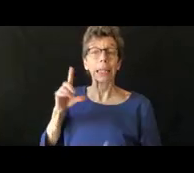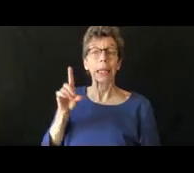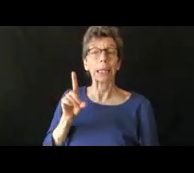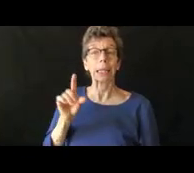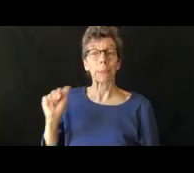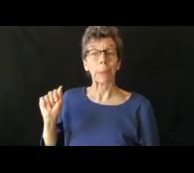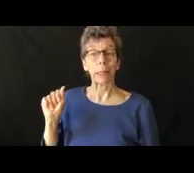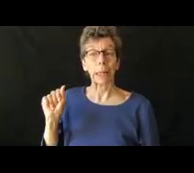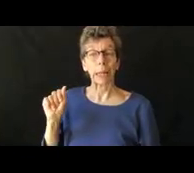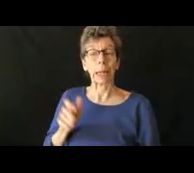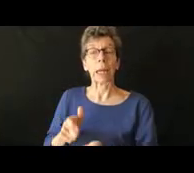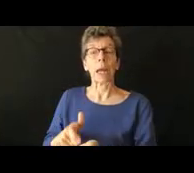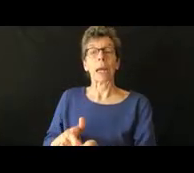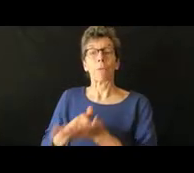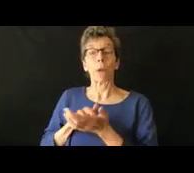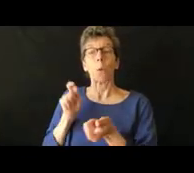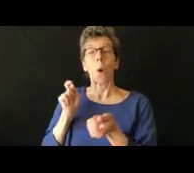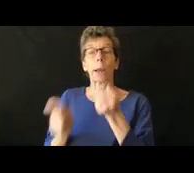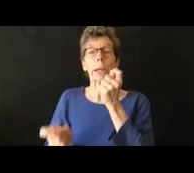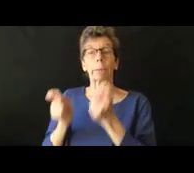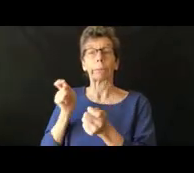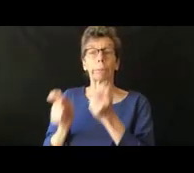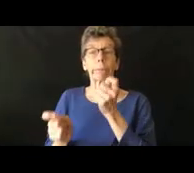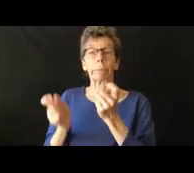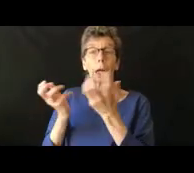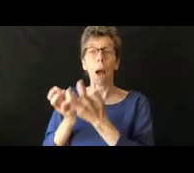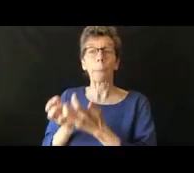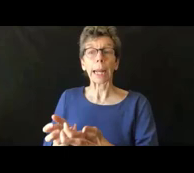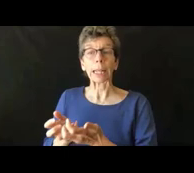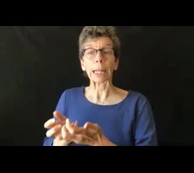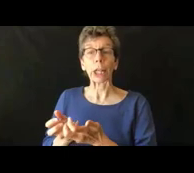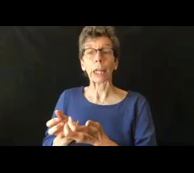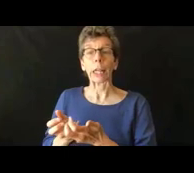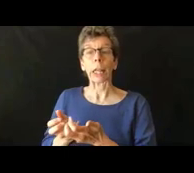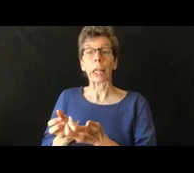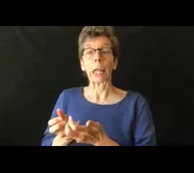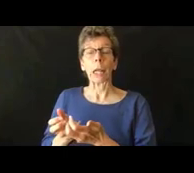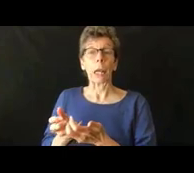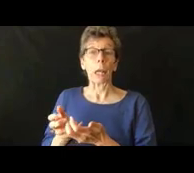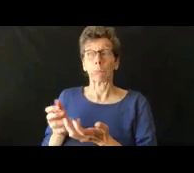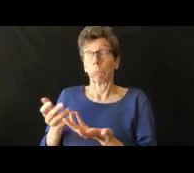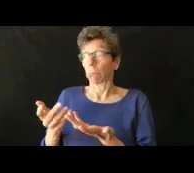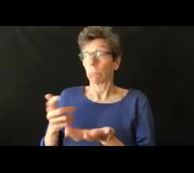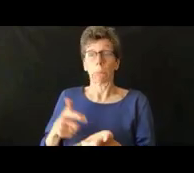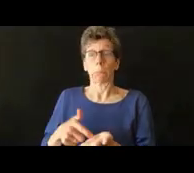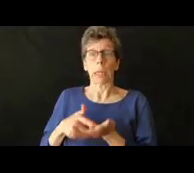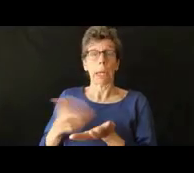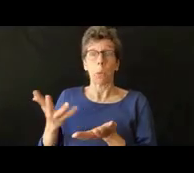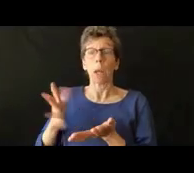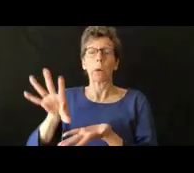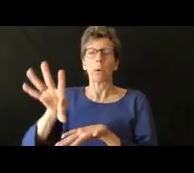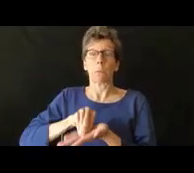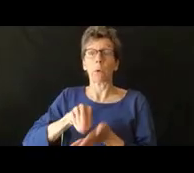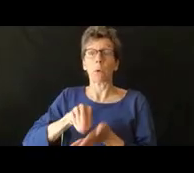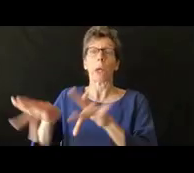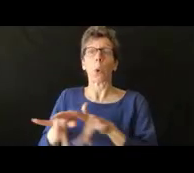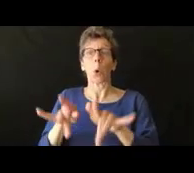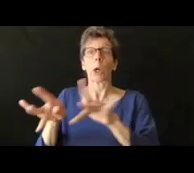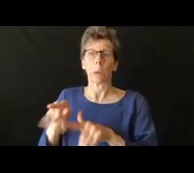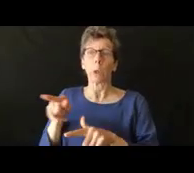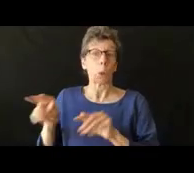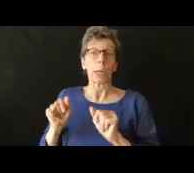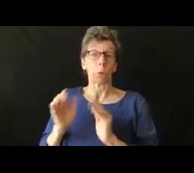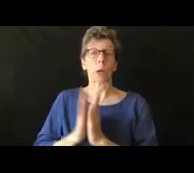adaptación razonable y eso incluye grabar la reunión de IEP pueden pedirlo pero